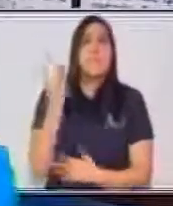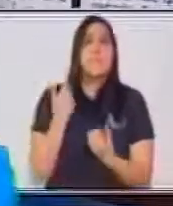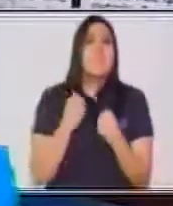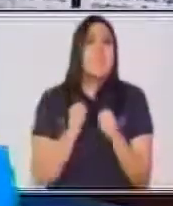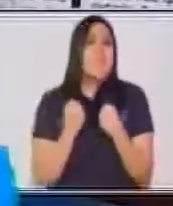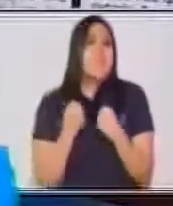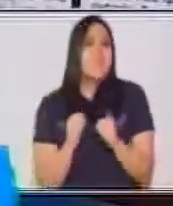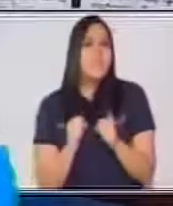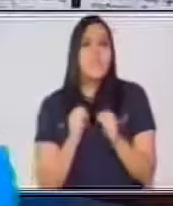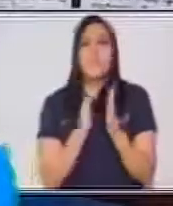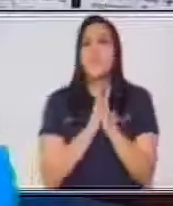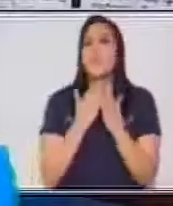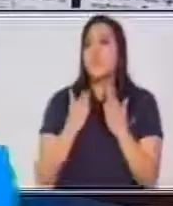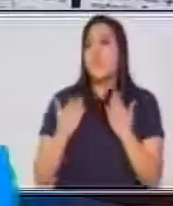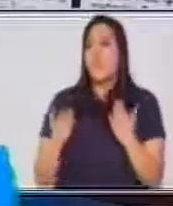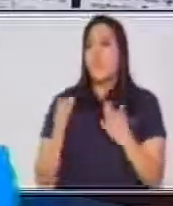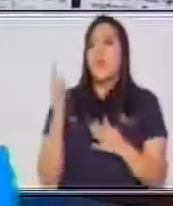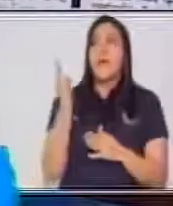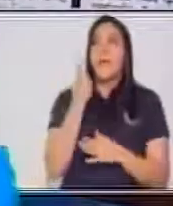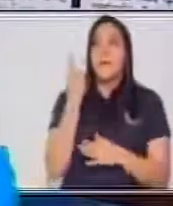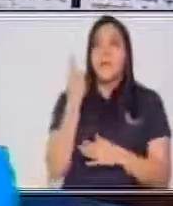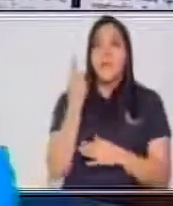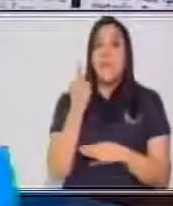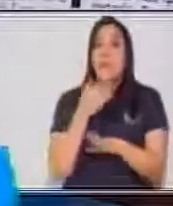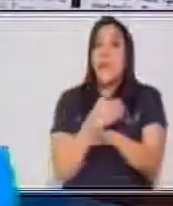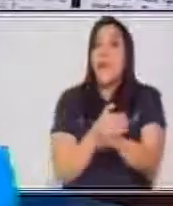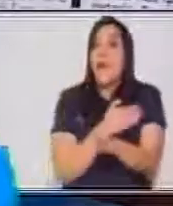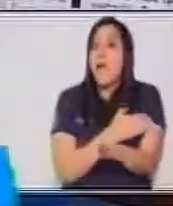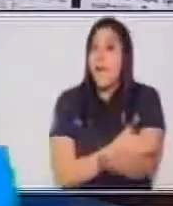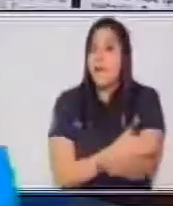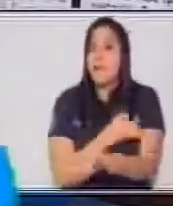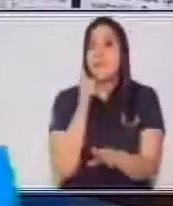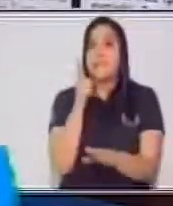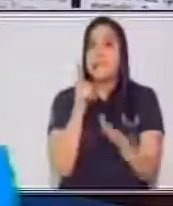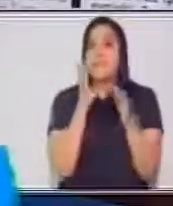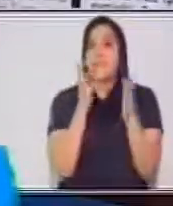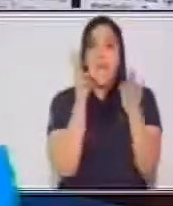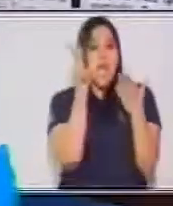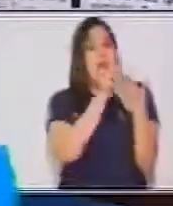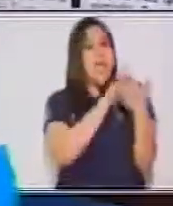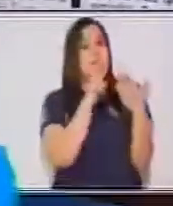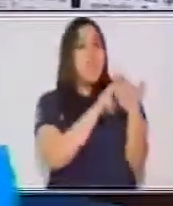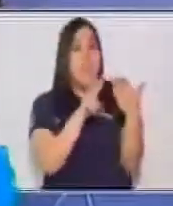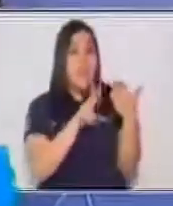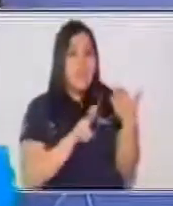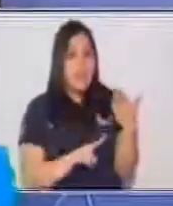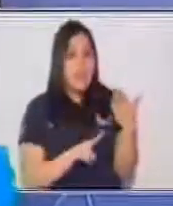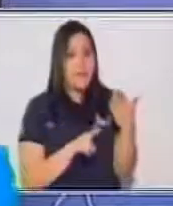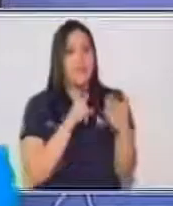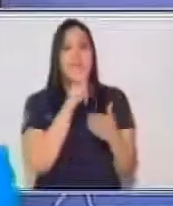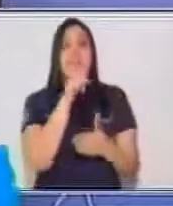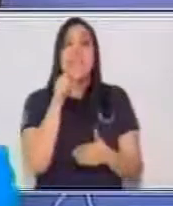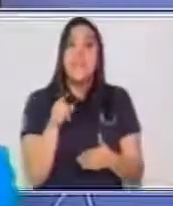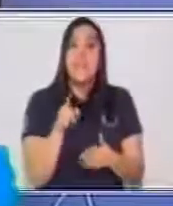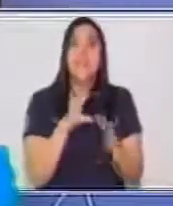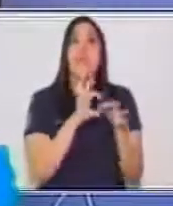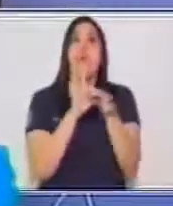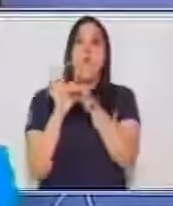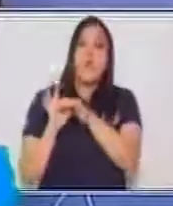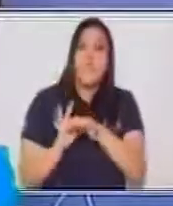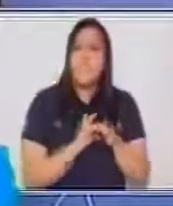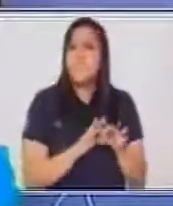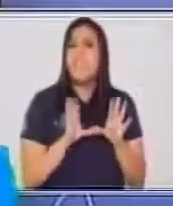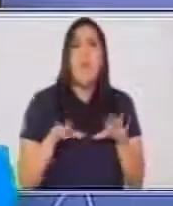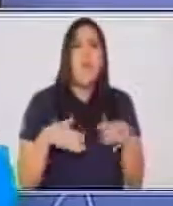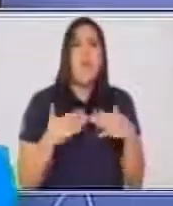contenido. Tú, pues como te dije anteriormente, debes elaborar una lectura o realizar una